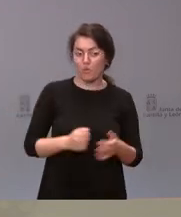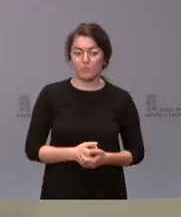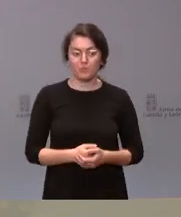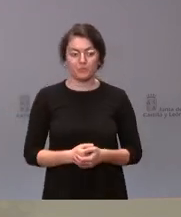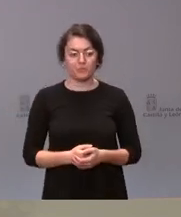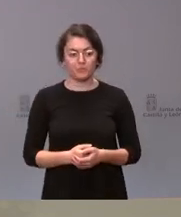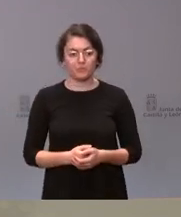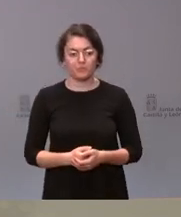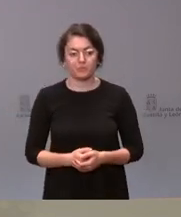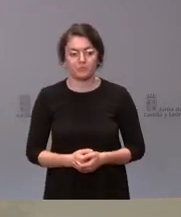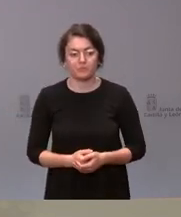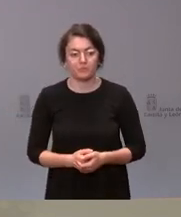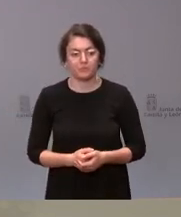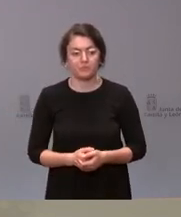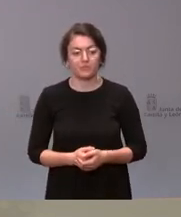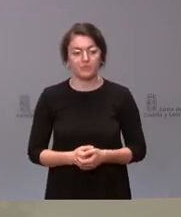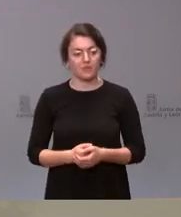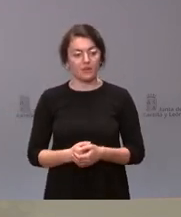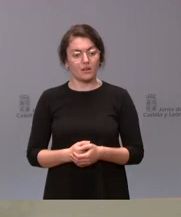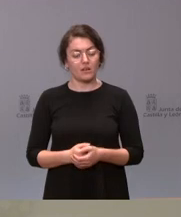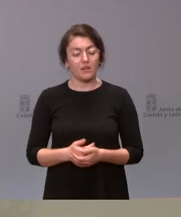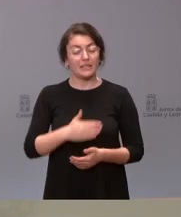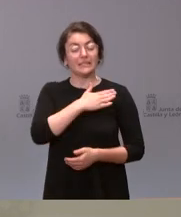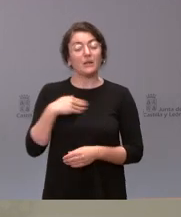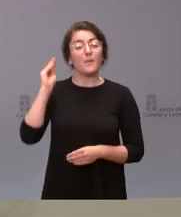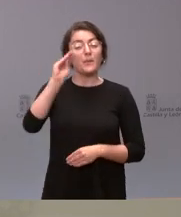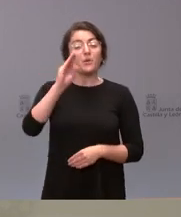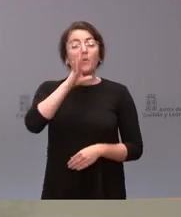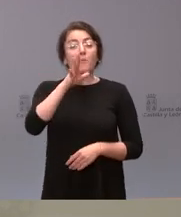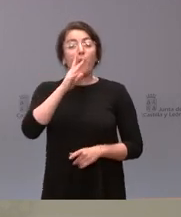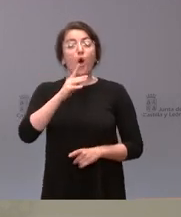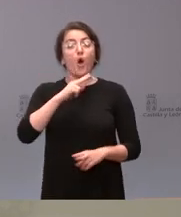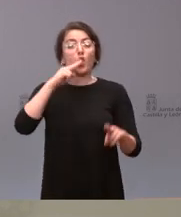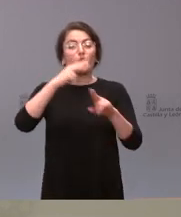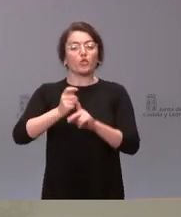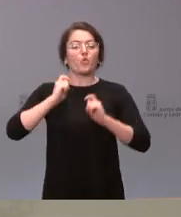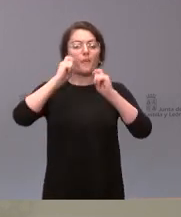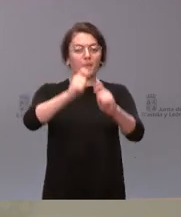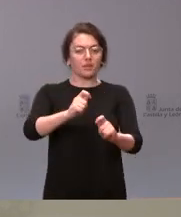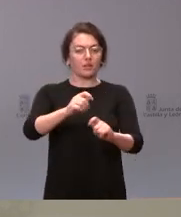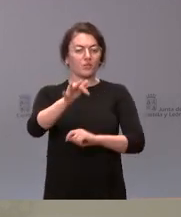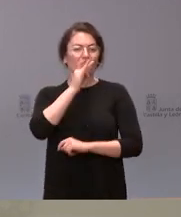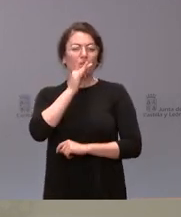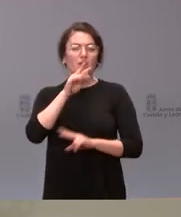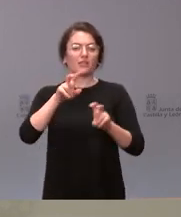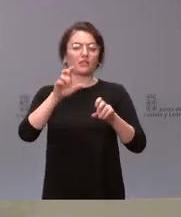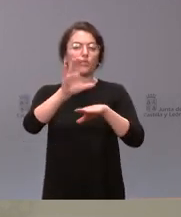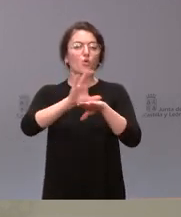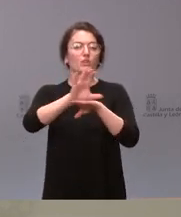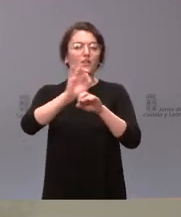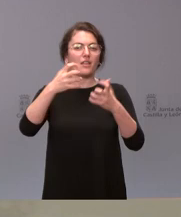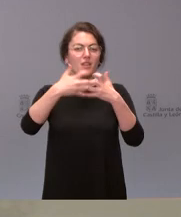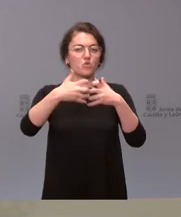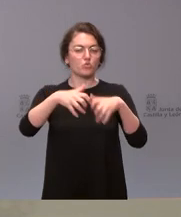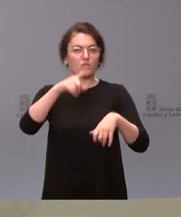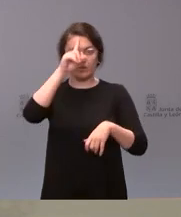Sí, yo quería preguntarle por los nombramientos pendientes en la Consejería de Industria, si conocen cuándo se podrían completar, por